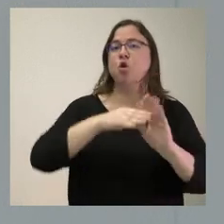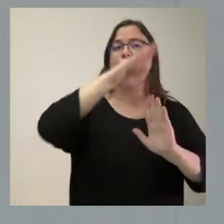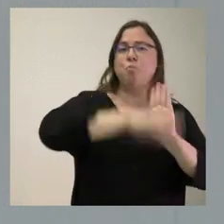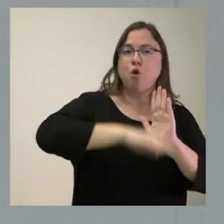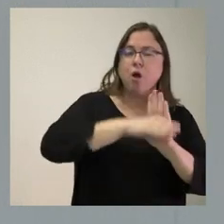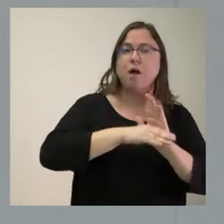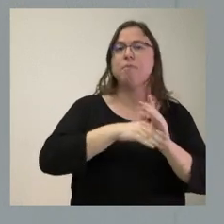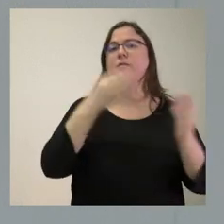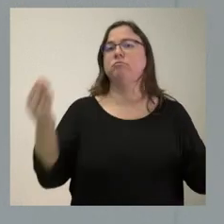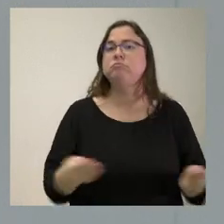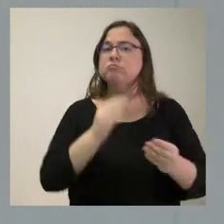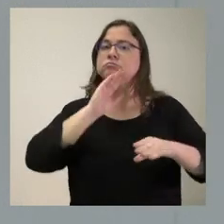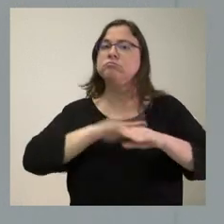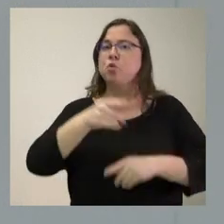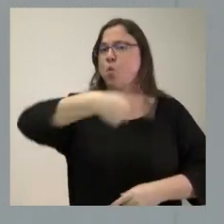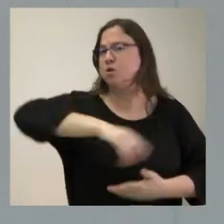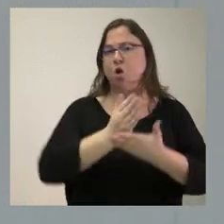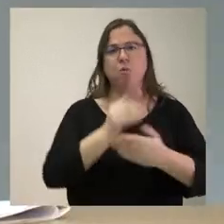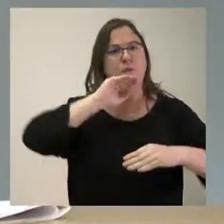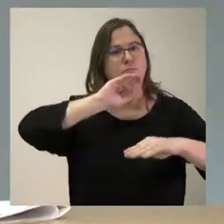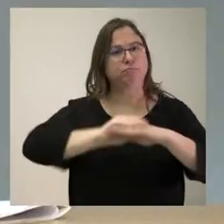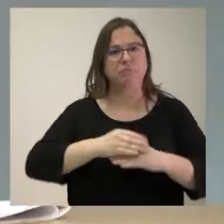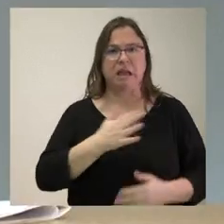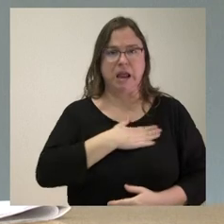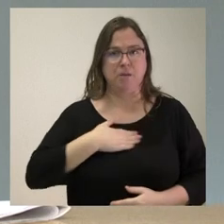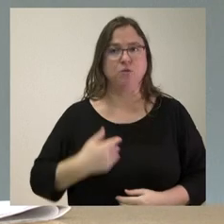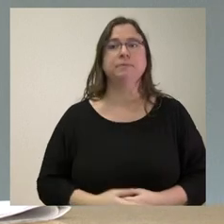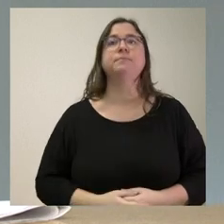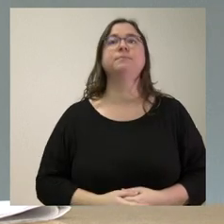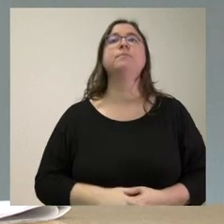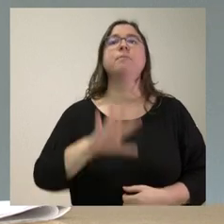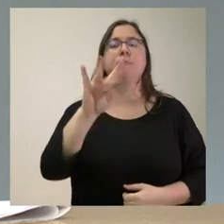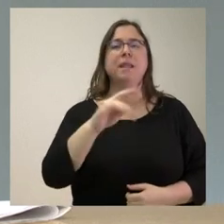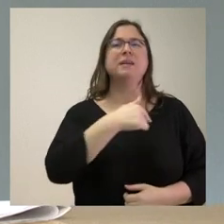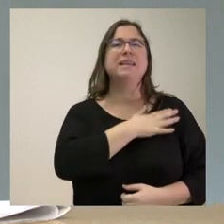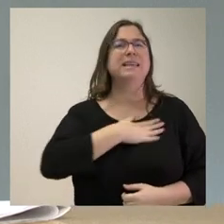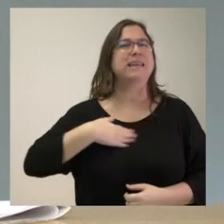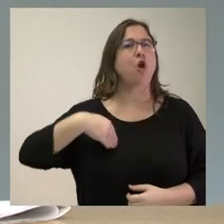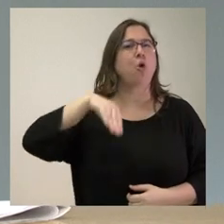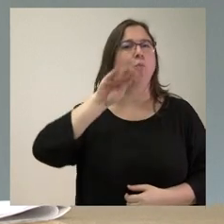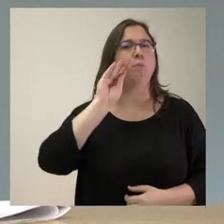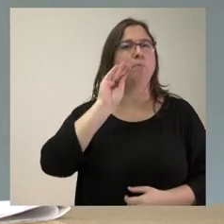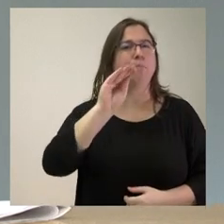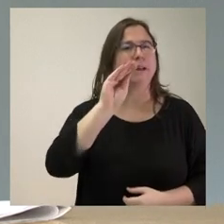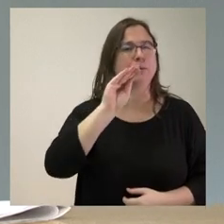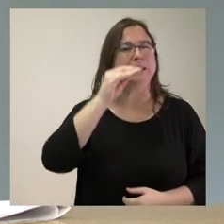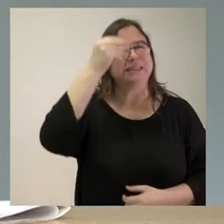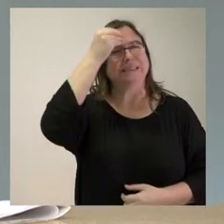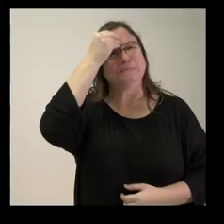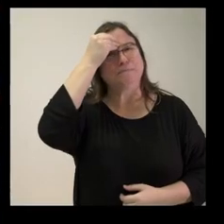actuaciones, con esa forma de actuar en nuestra comunidad. Sí, señor Carrillo. Quería preguntarle si tienen previsto